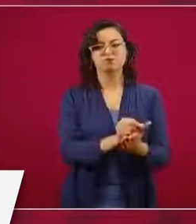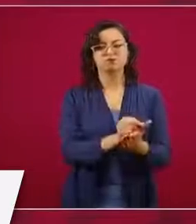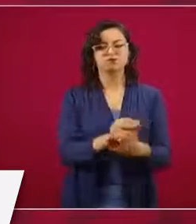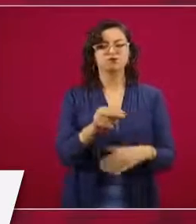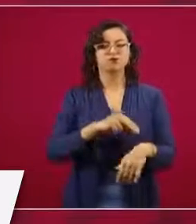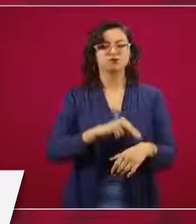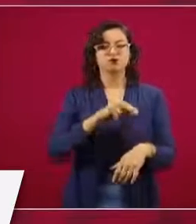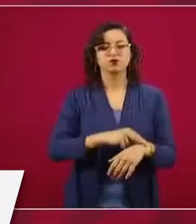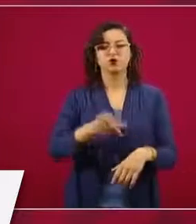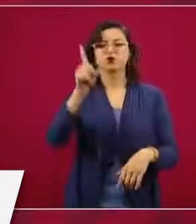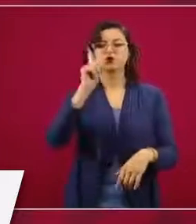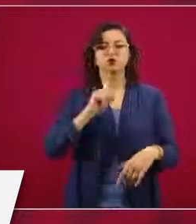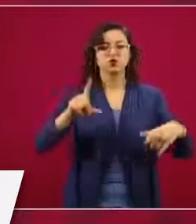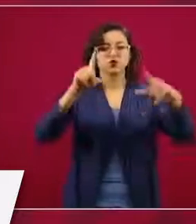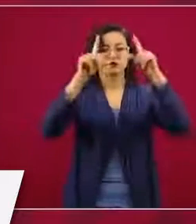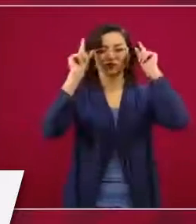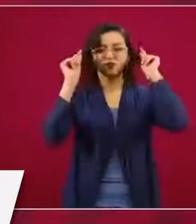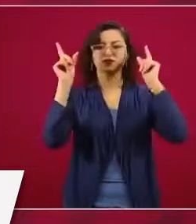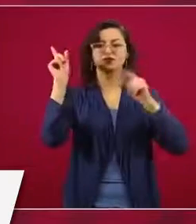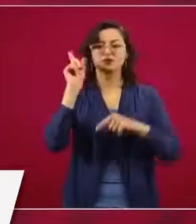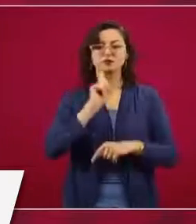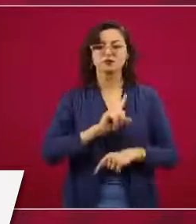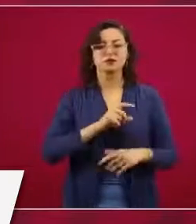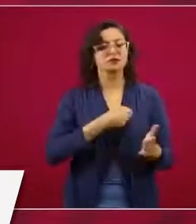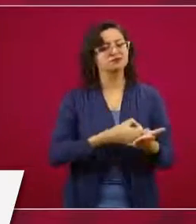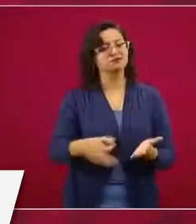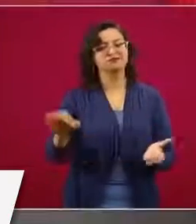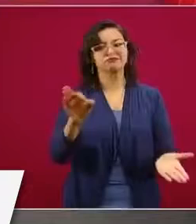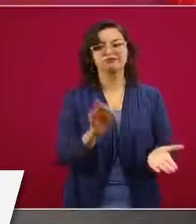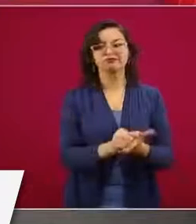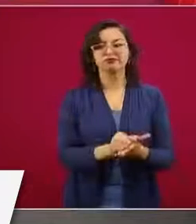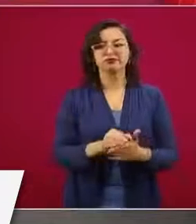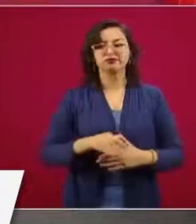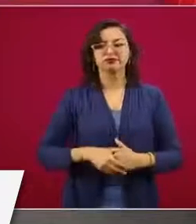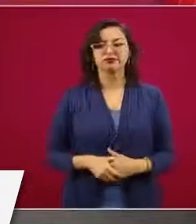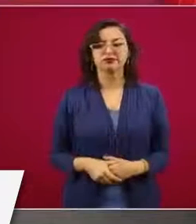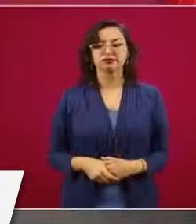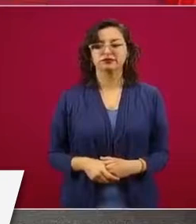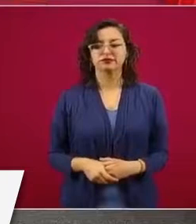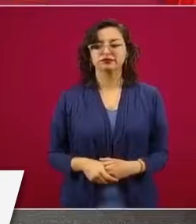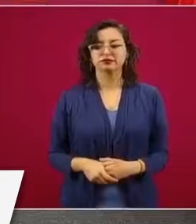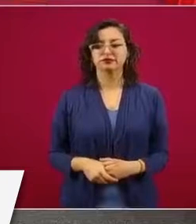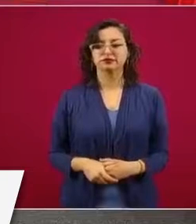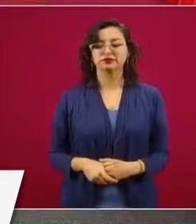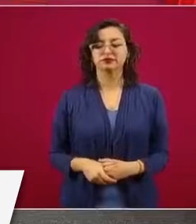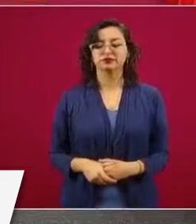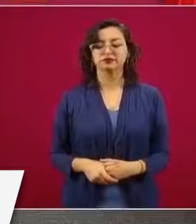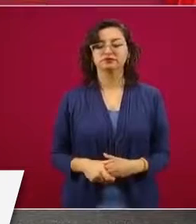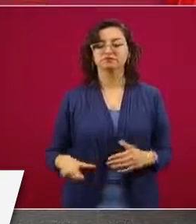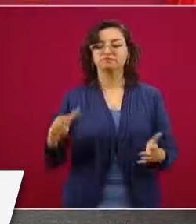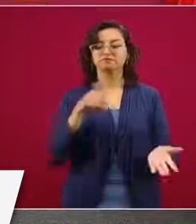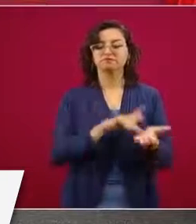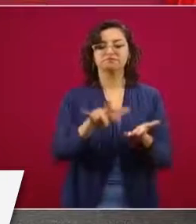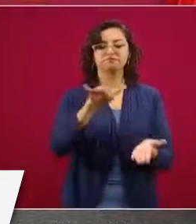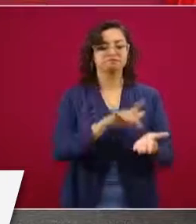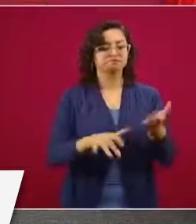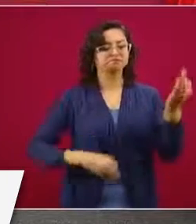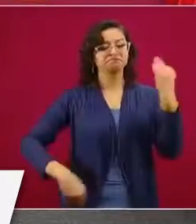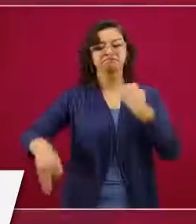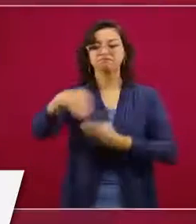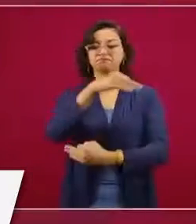doctoras, las enfermeras, todo nuestro apoyo para eso.